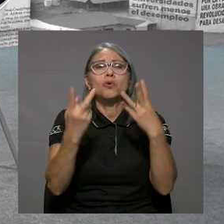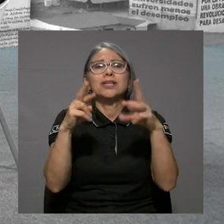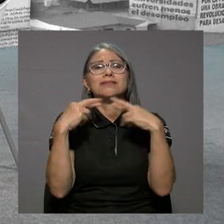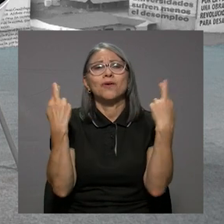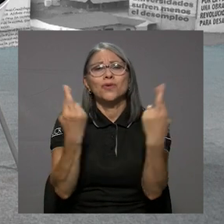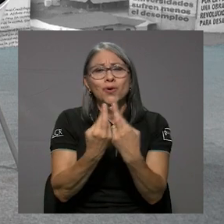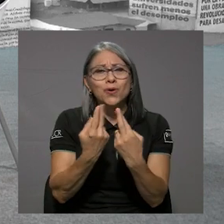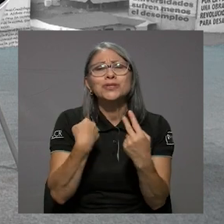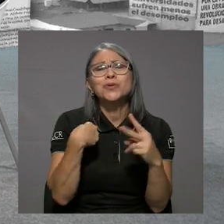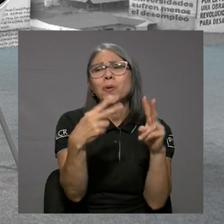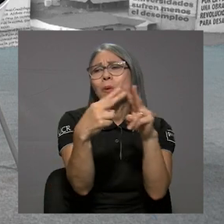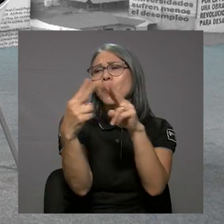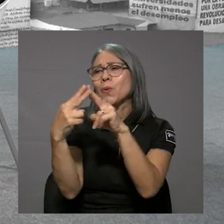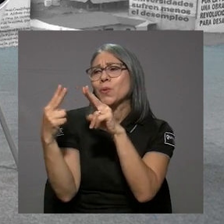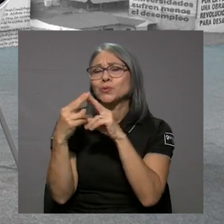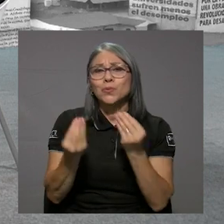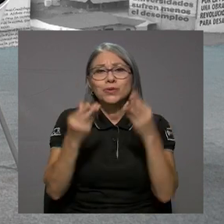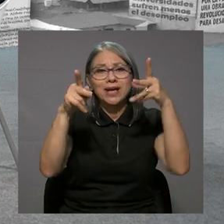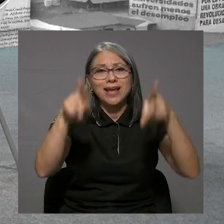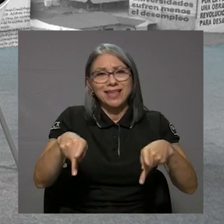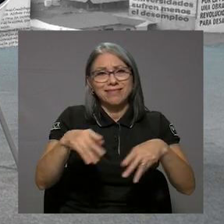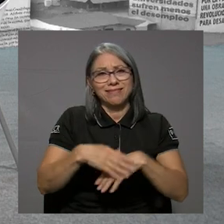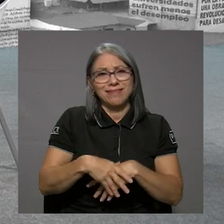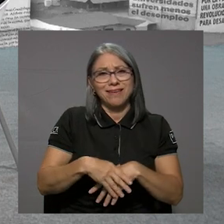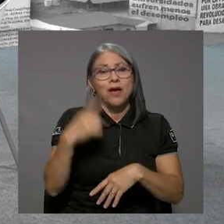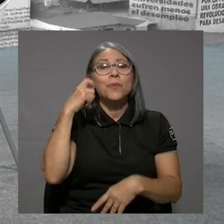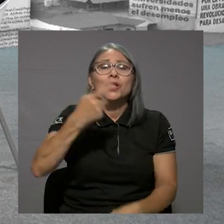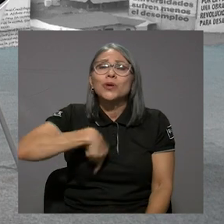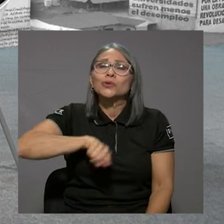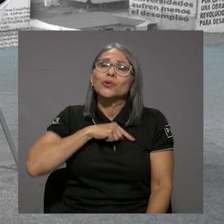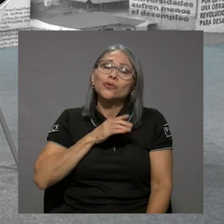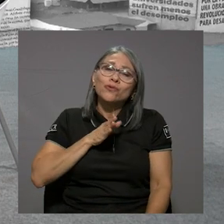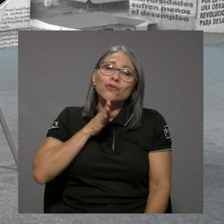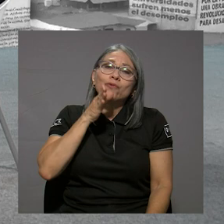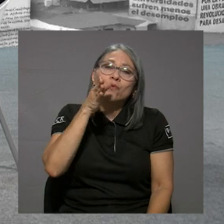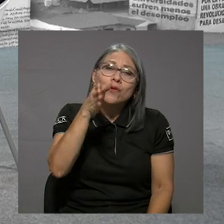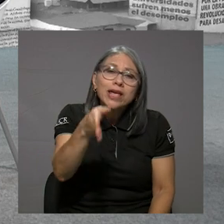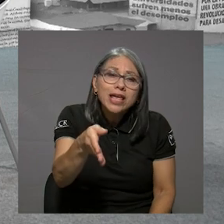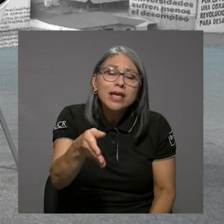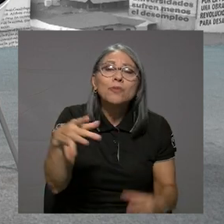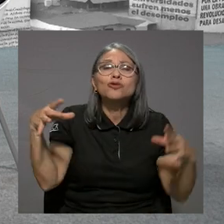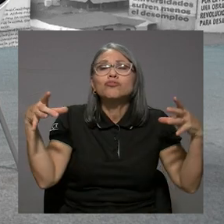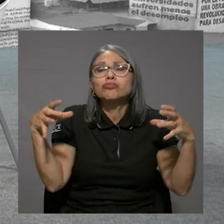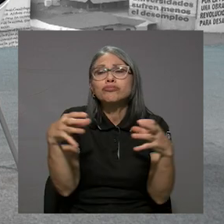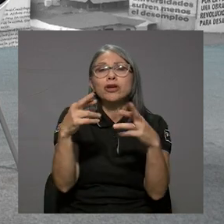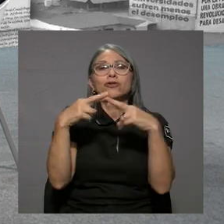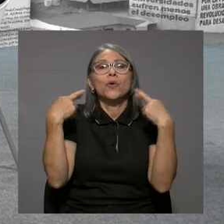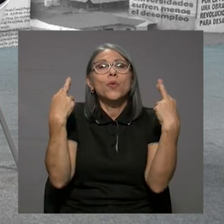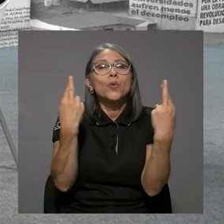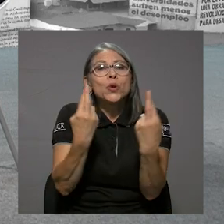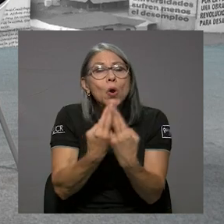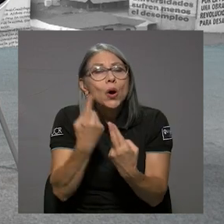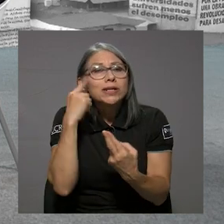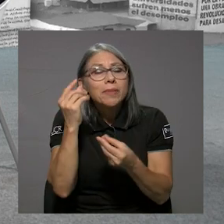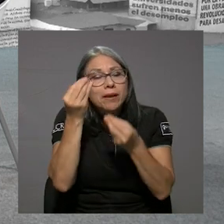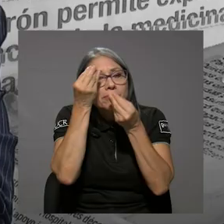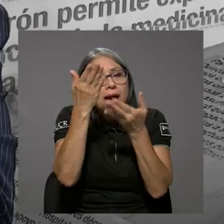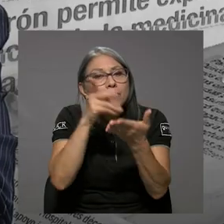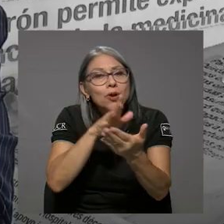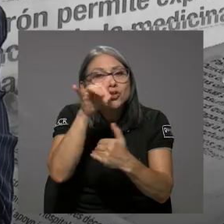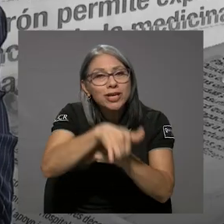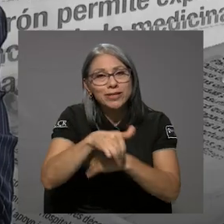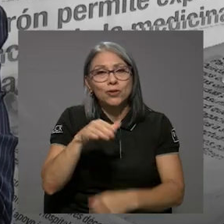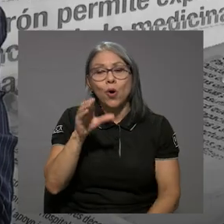mucha gente, conocí, porque, por eso mismo, porque fuimos, tuvimos reuniones de conocimiento del proyecto.